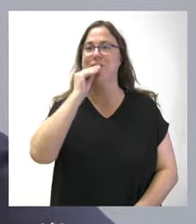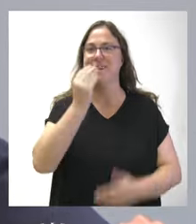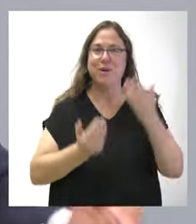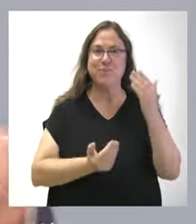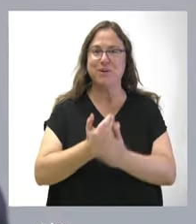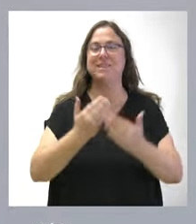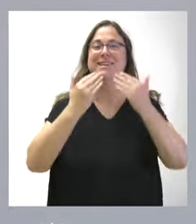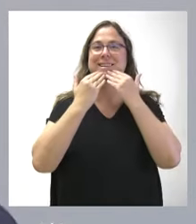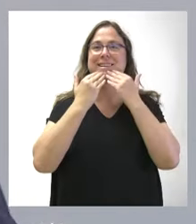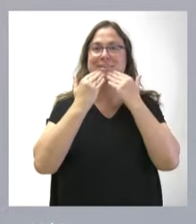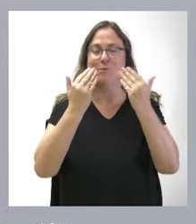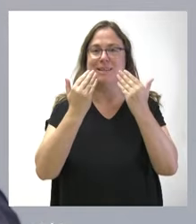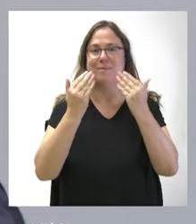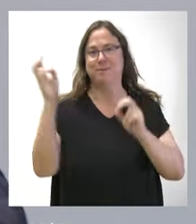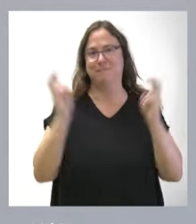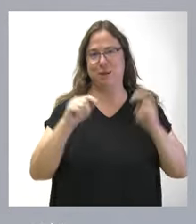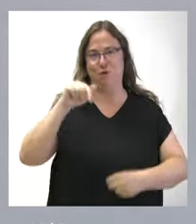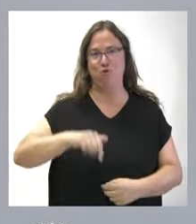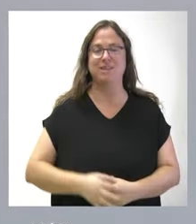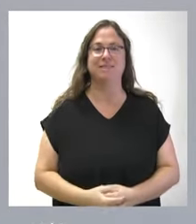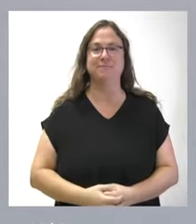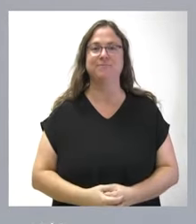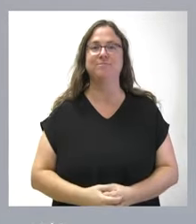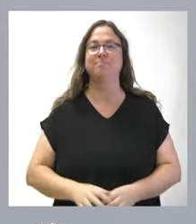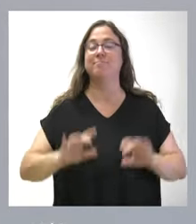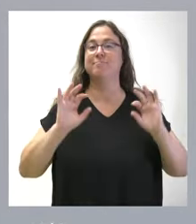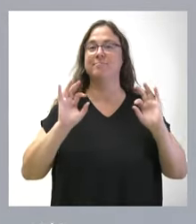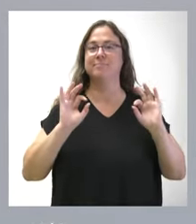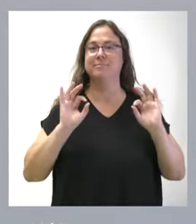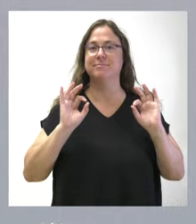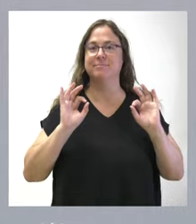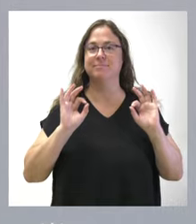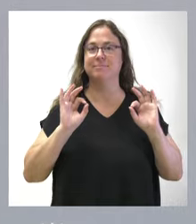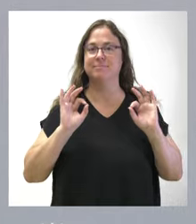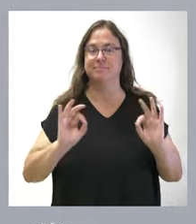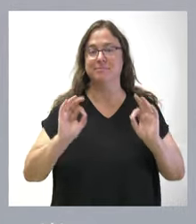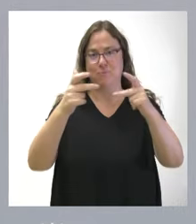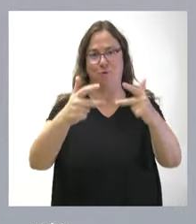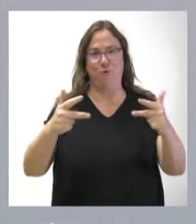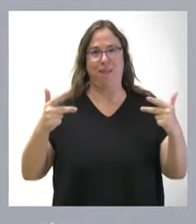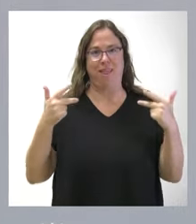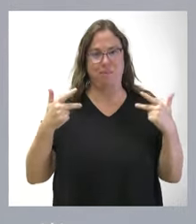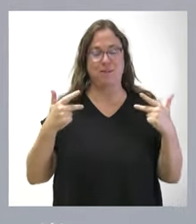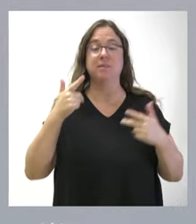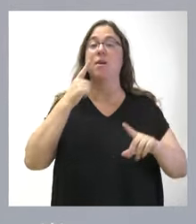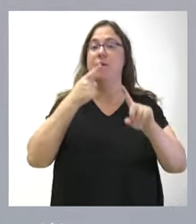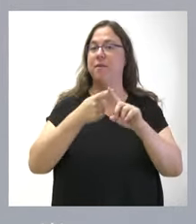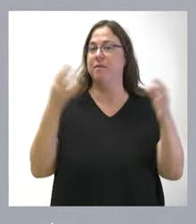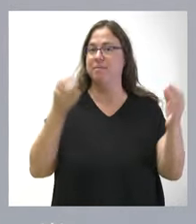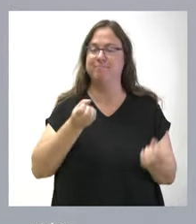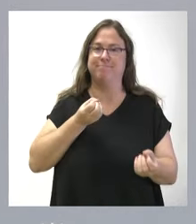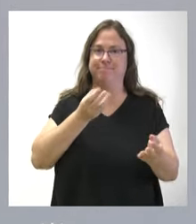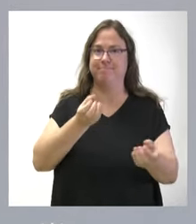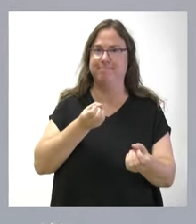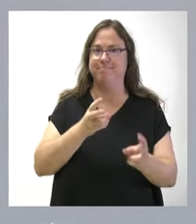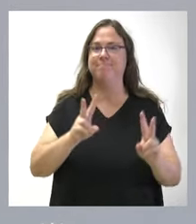Muchas gracias nuevamente por su presencia hoy aquí en esta rueda de prensa que tiene como objeto dar cuenta de los